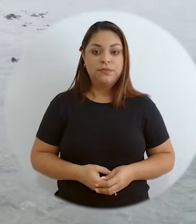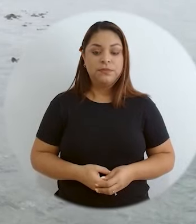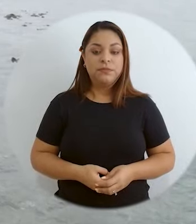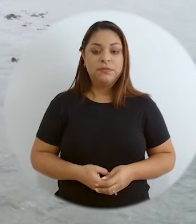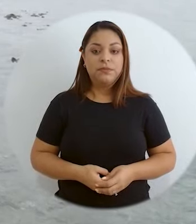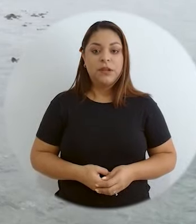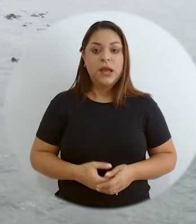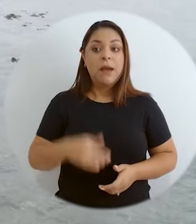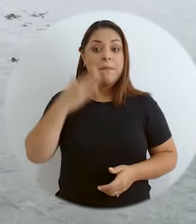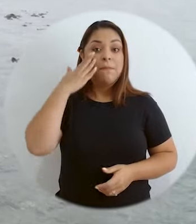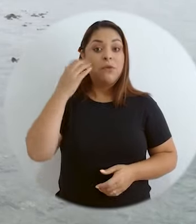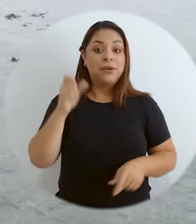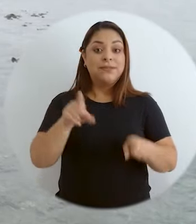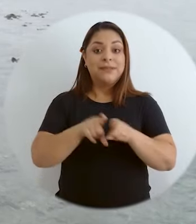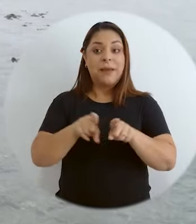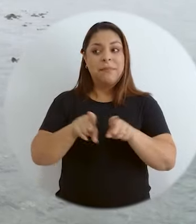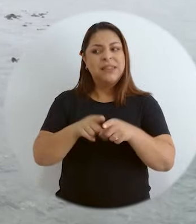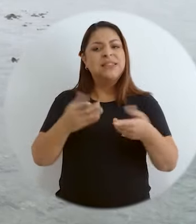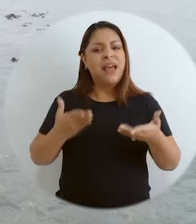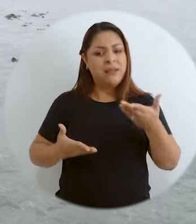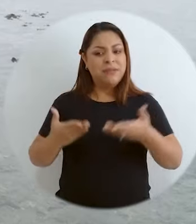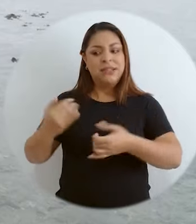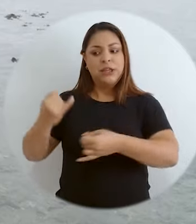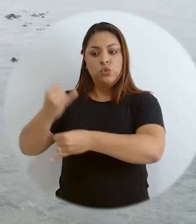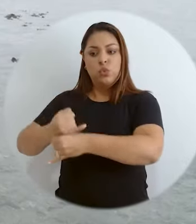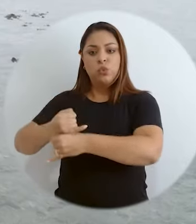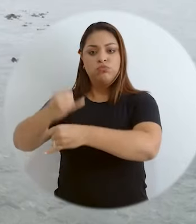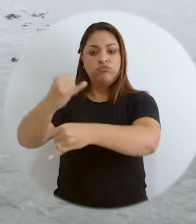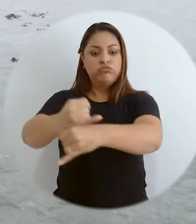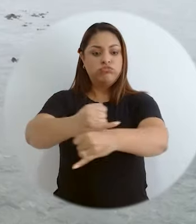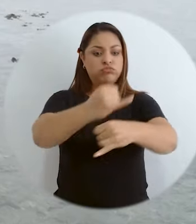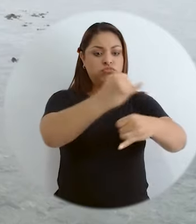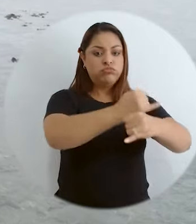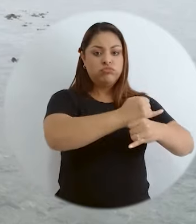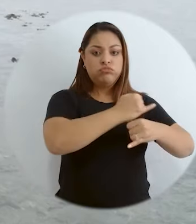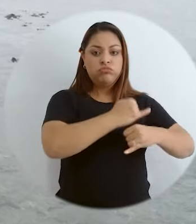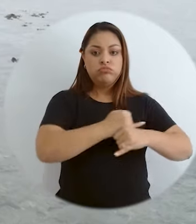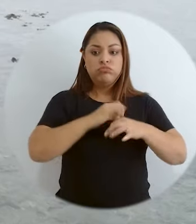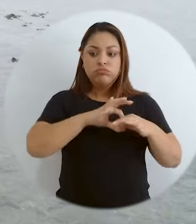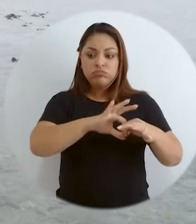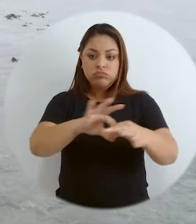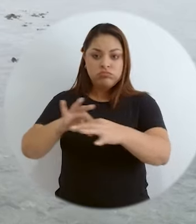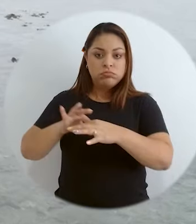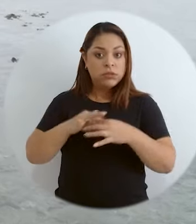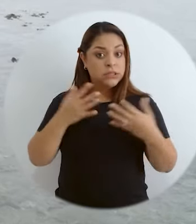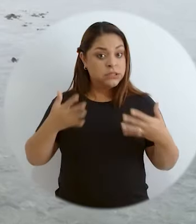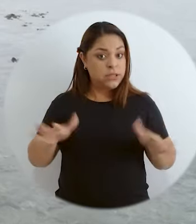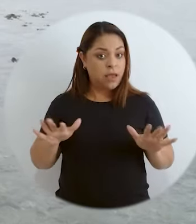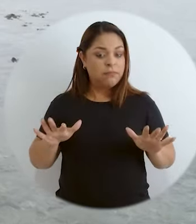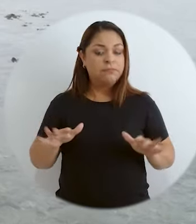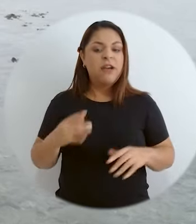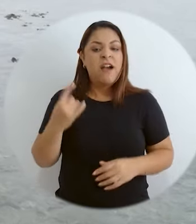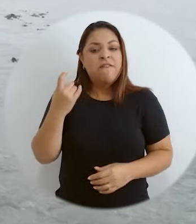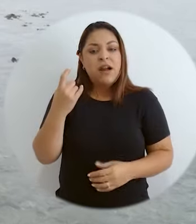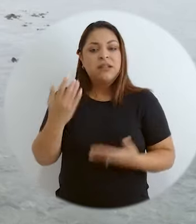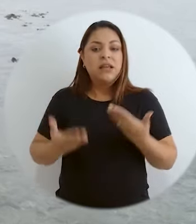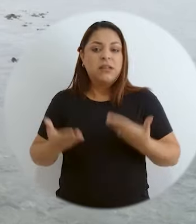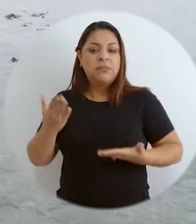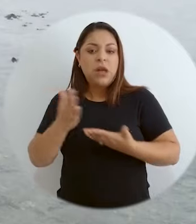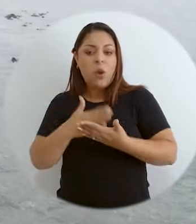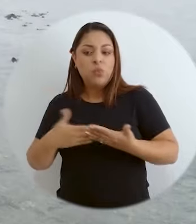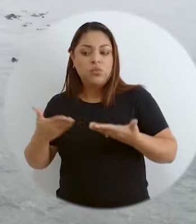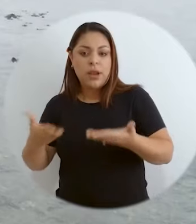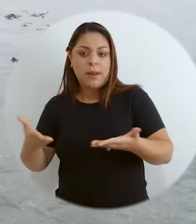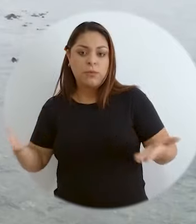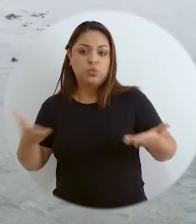a ver, de cómo incluso el entramado institucional puede ser que ya esté, puede ser que se trate de un tema en algunos